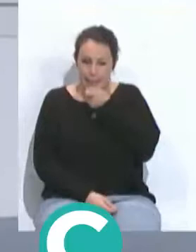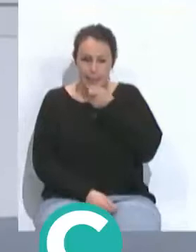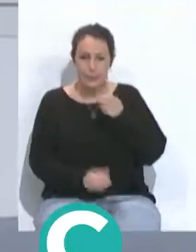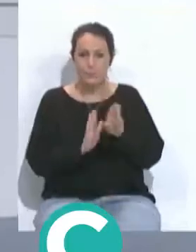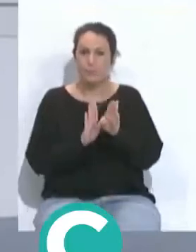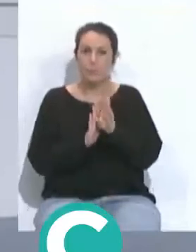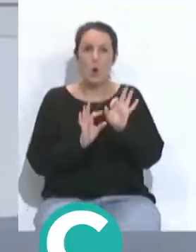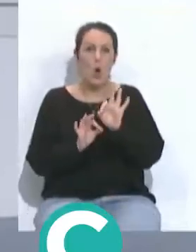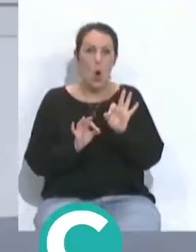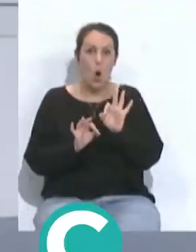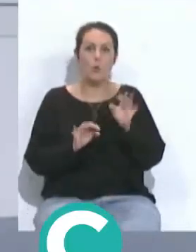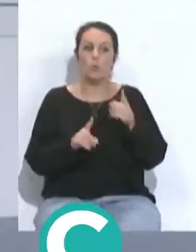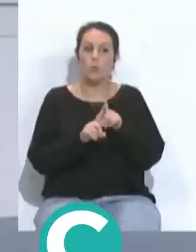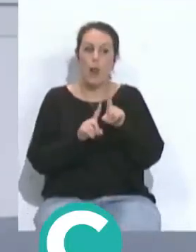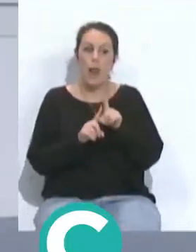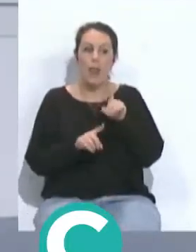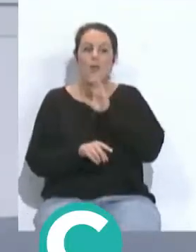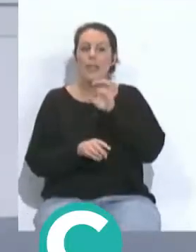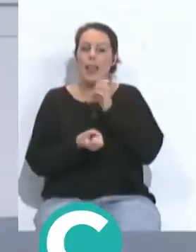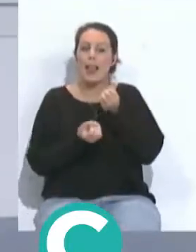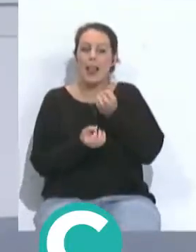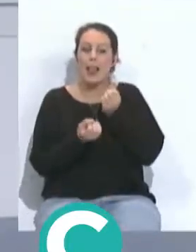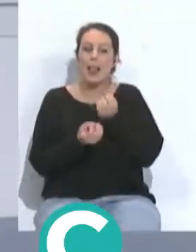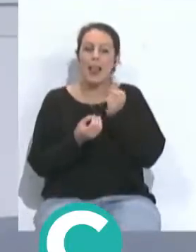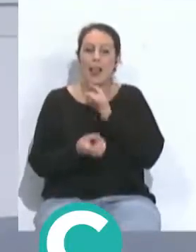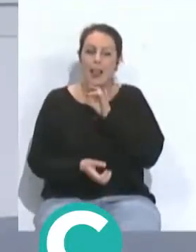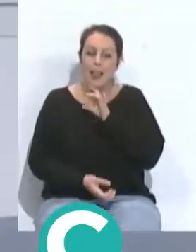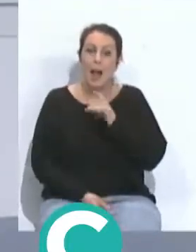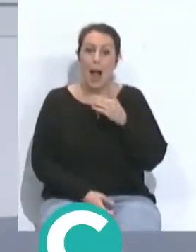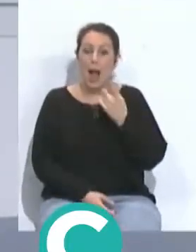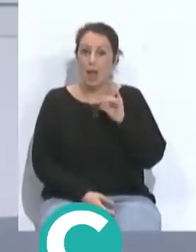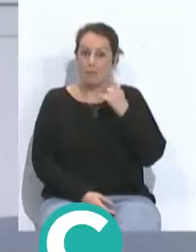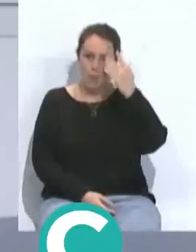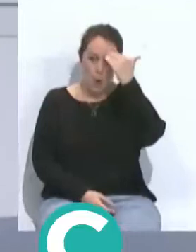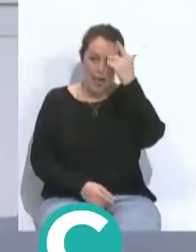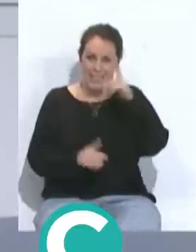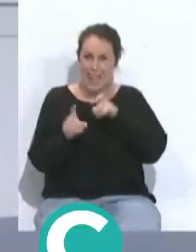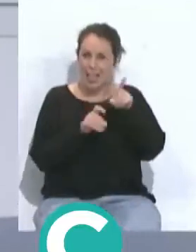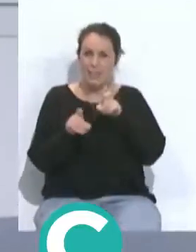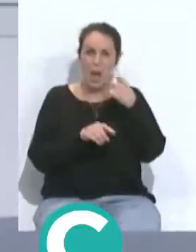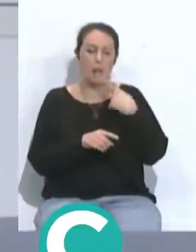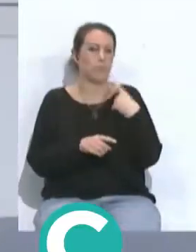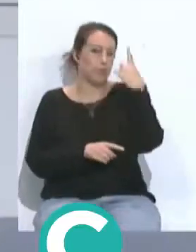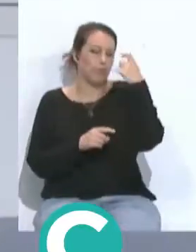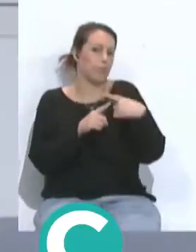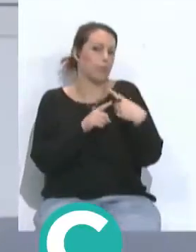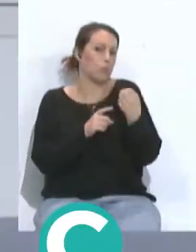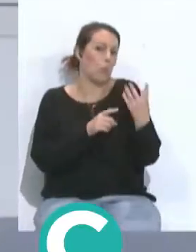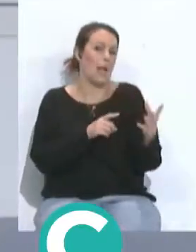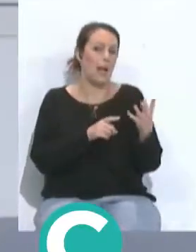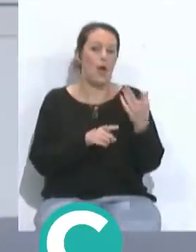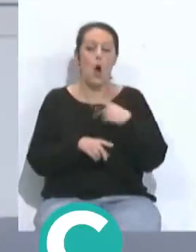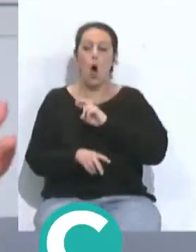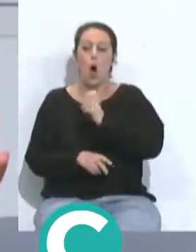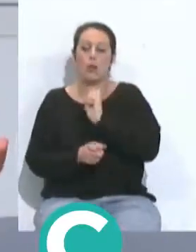o retroalimentando con nuestras anécdotas y como tenemos una memoria selectiva, nos acordamos de las cosas buenas, las otras las dejamos